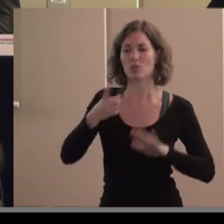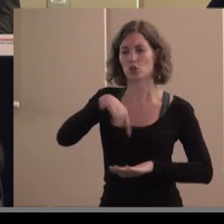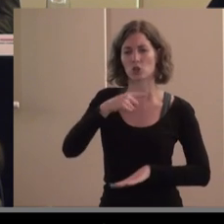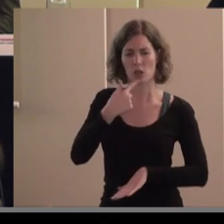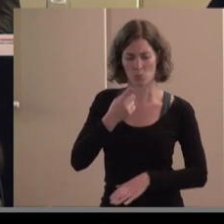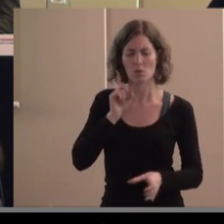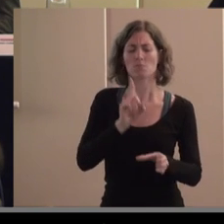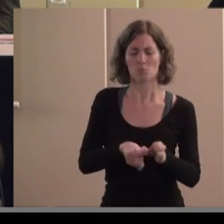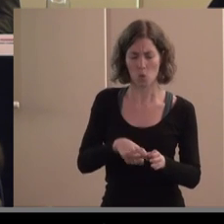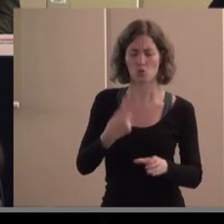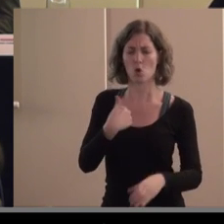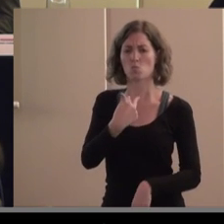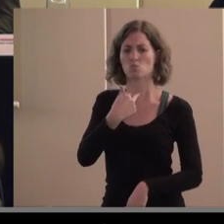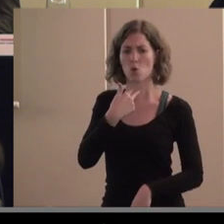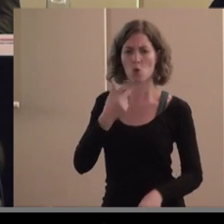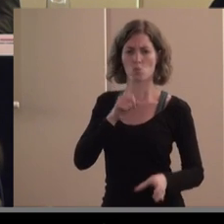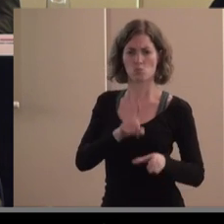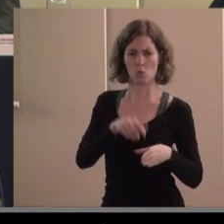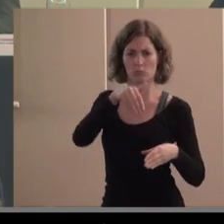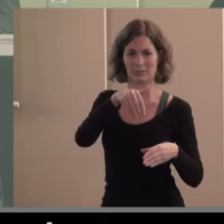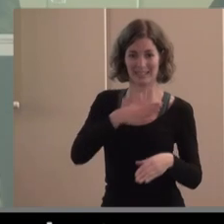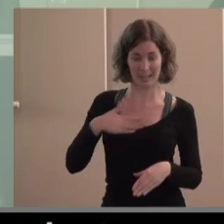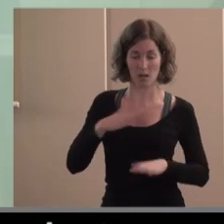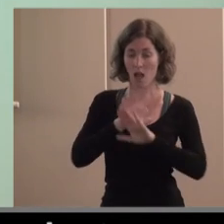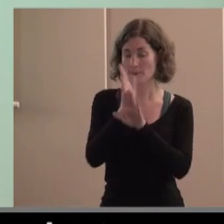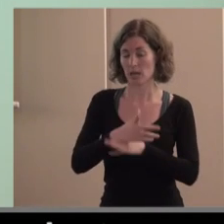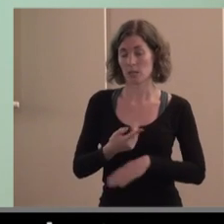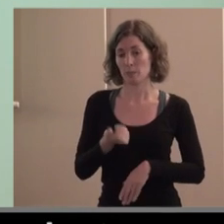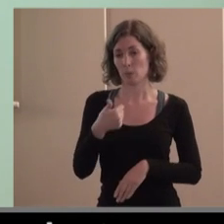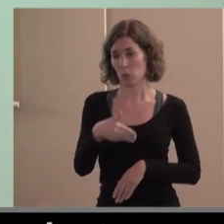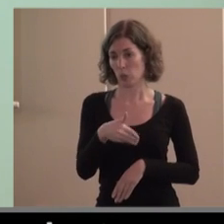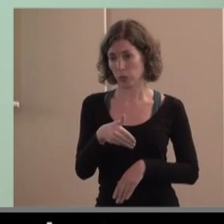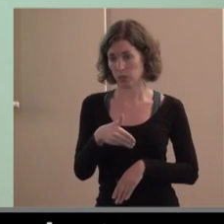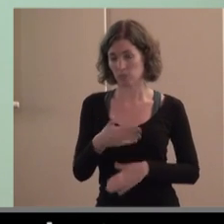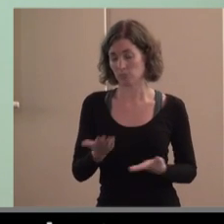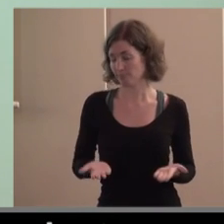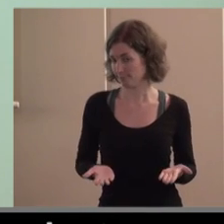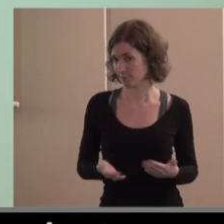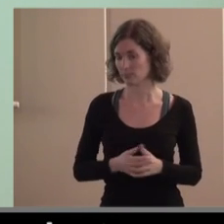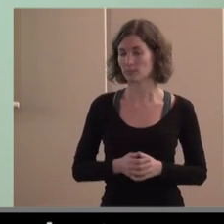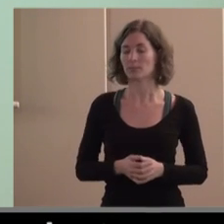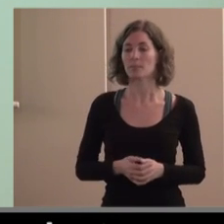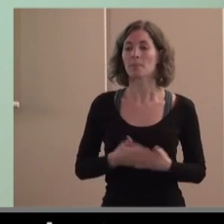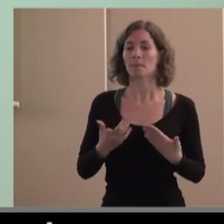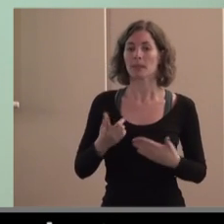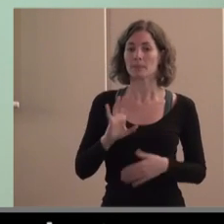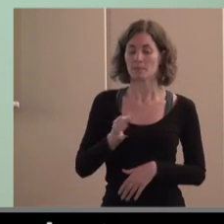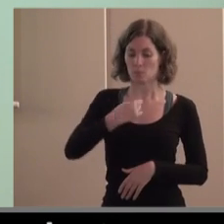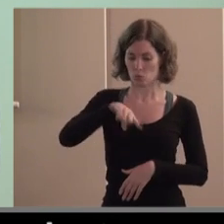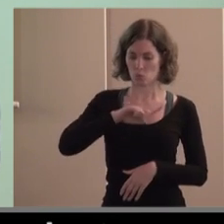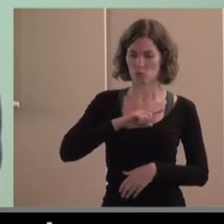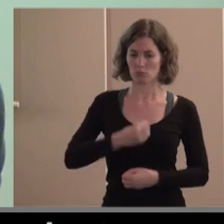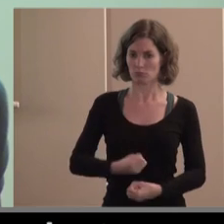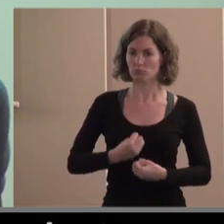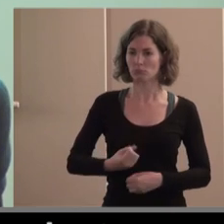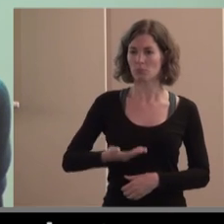y queremos pintar finalmente pintamos poco y empecemos a ser políticamente incorrectos somos potentes importantes como